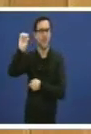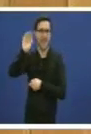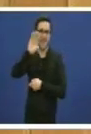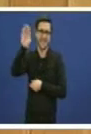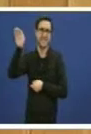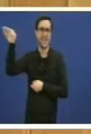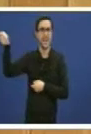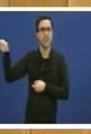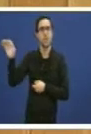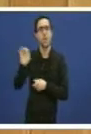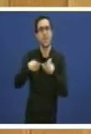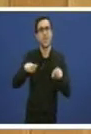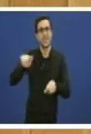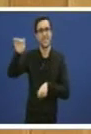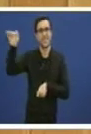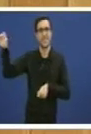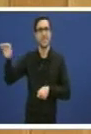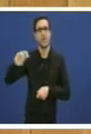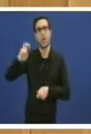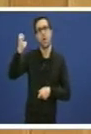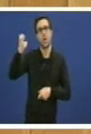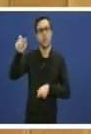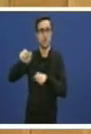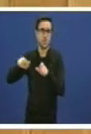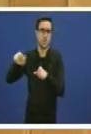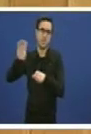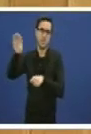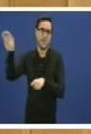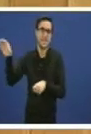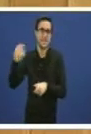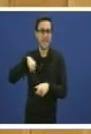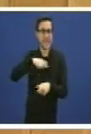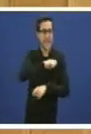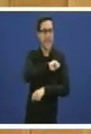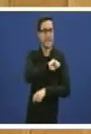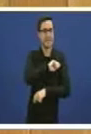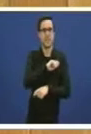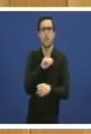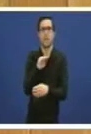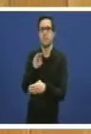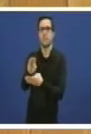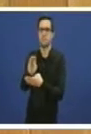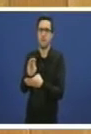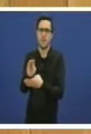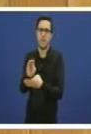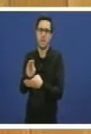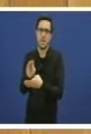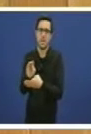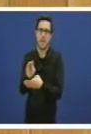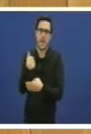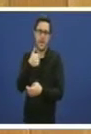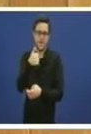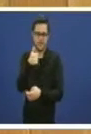de outros países por os acordos con países terceiros España garante asistencia en urxencias aos menores e